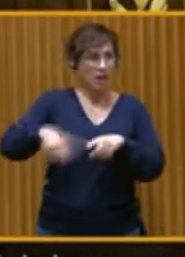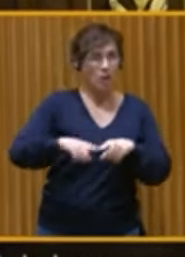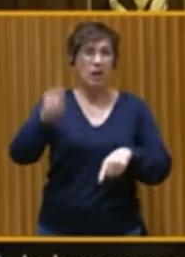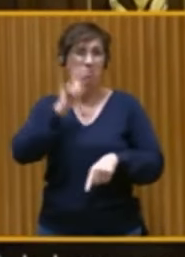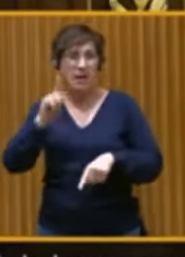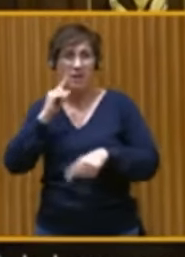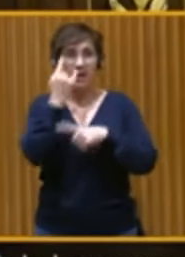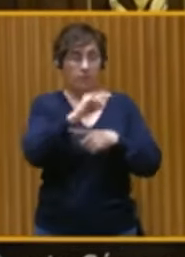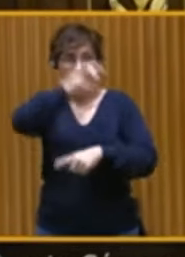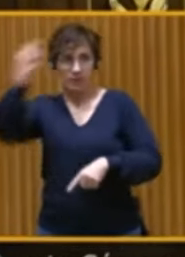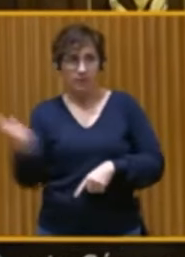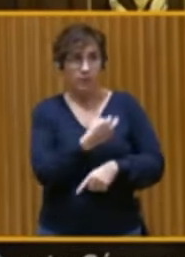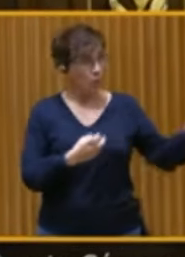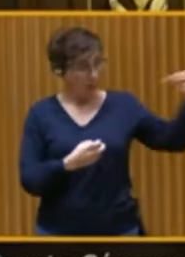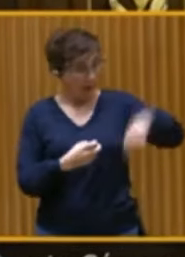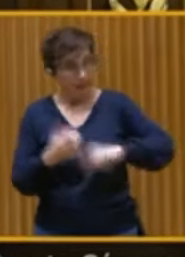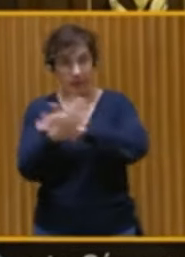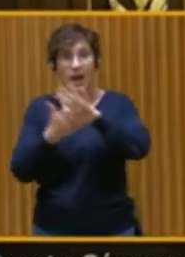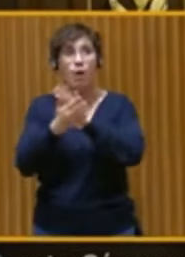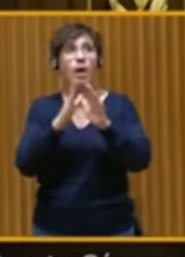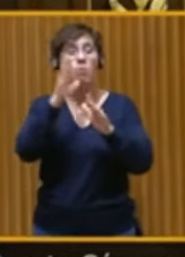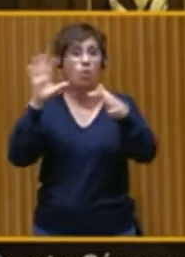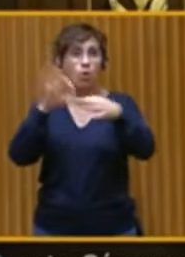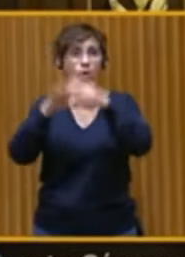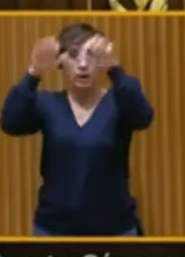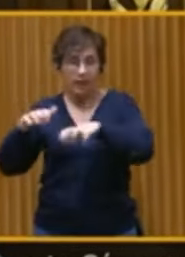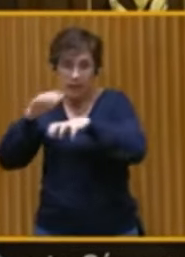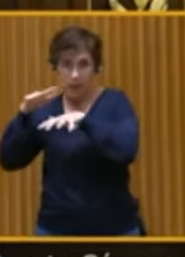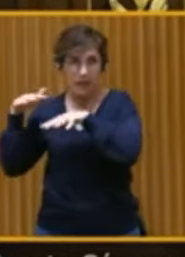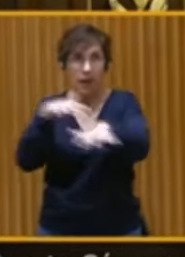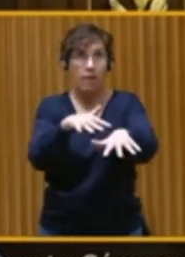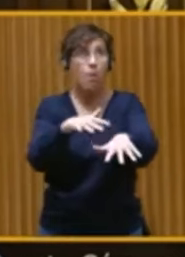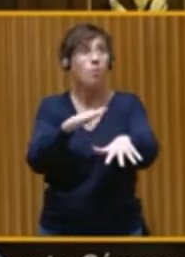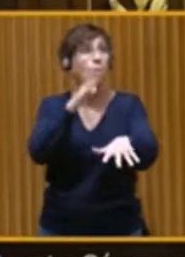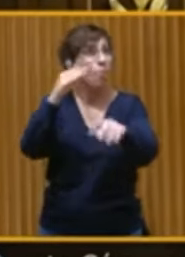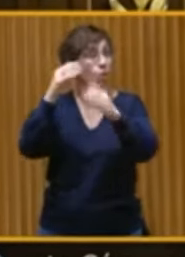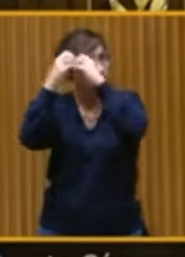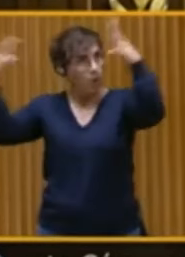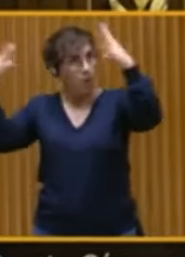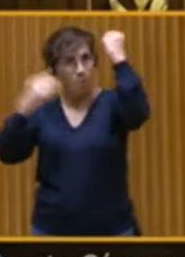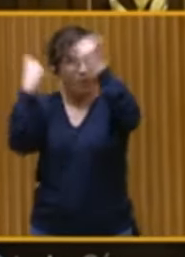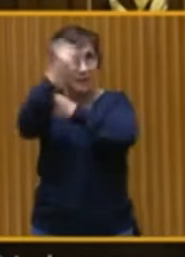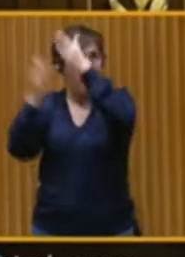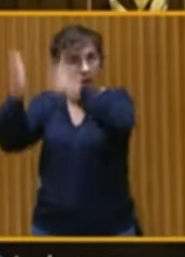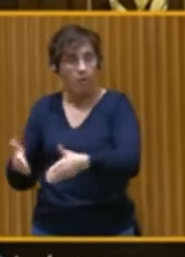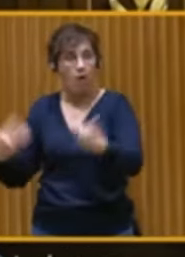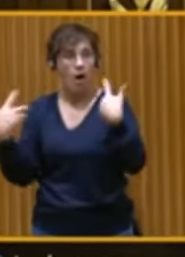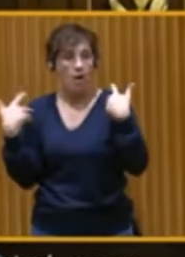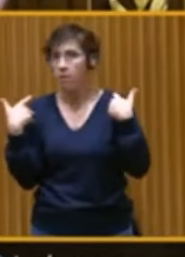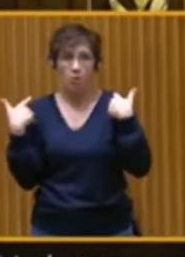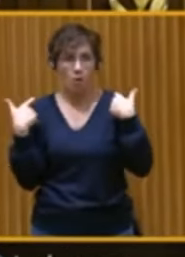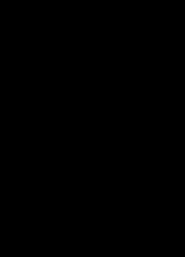riadas, pero no lo hace por los afectados. Lo hace por usted, como siempre, para esconderse de los casos de